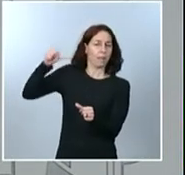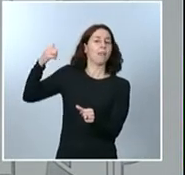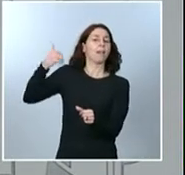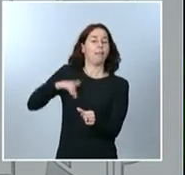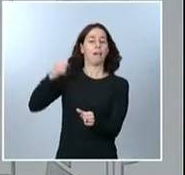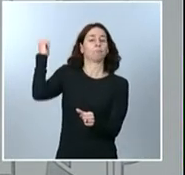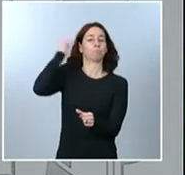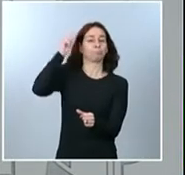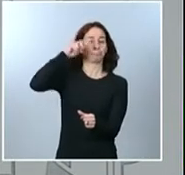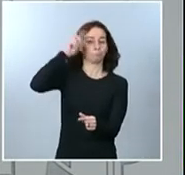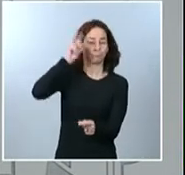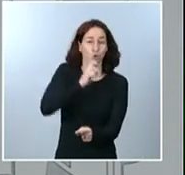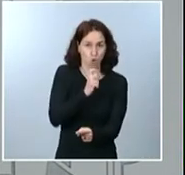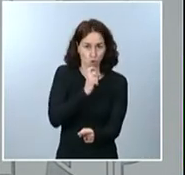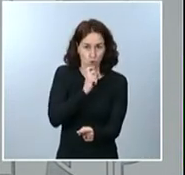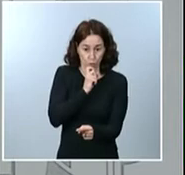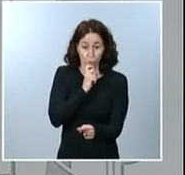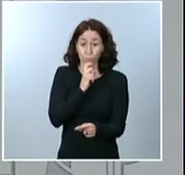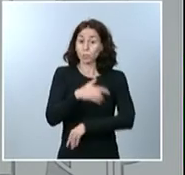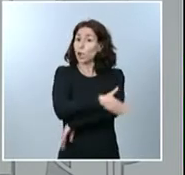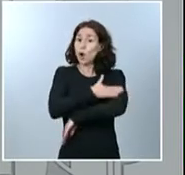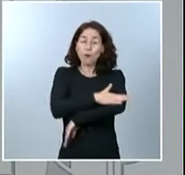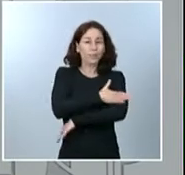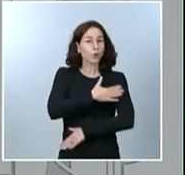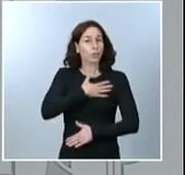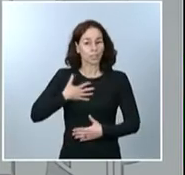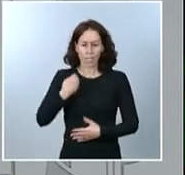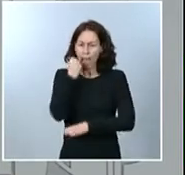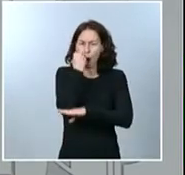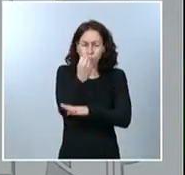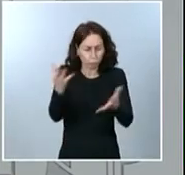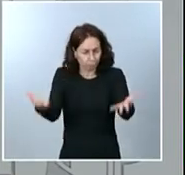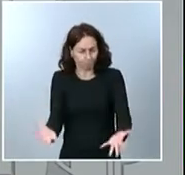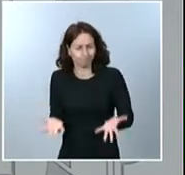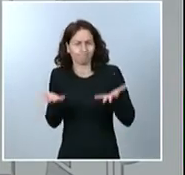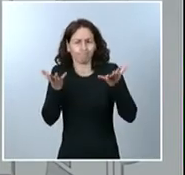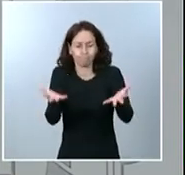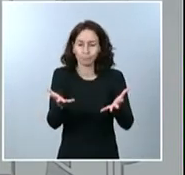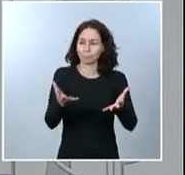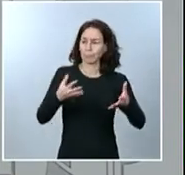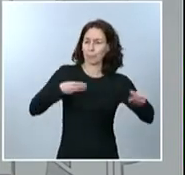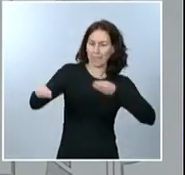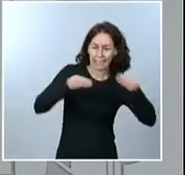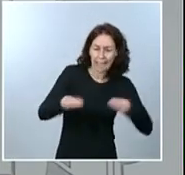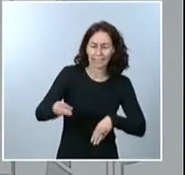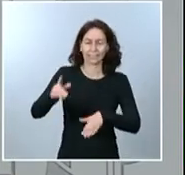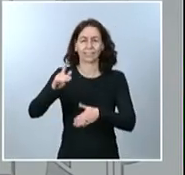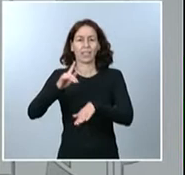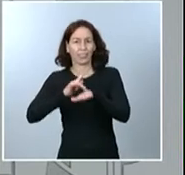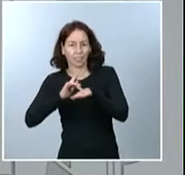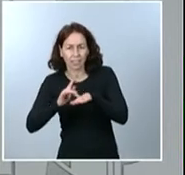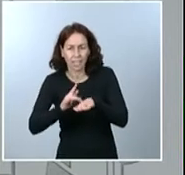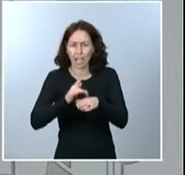de España es, como siempre, proporcionar todo el apoyo con los medios económicos, materiales, digitales y legales que estén a nuestro alcance.